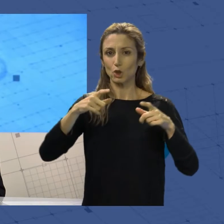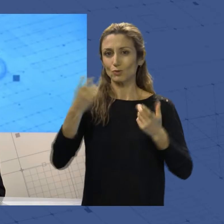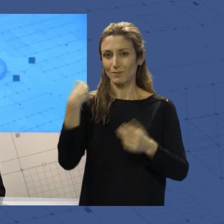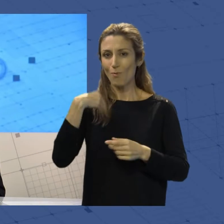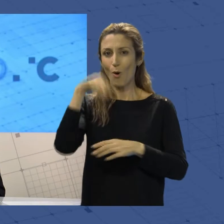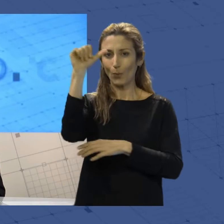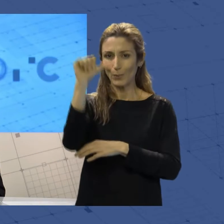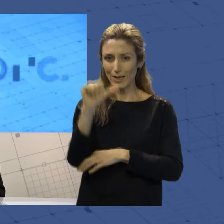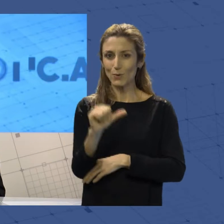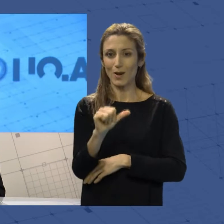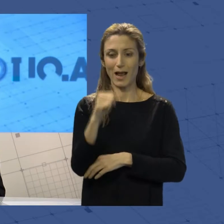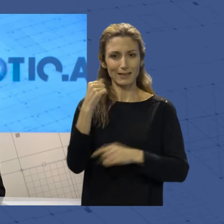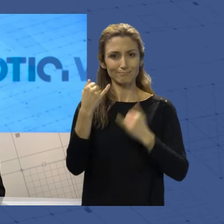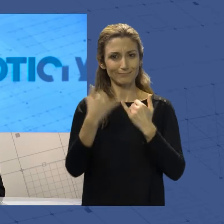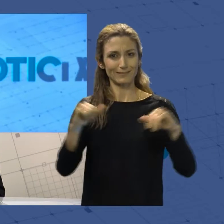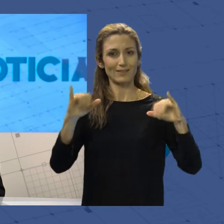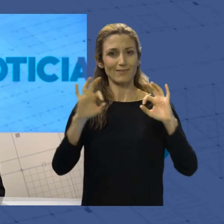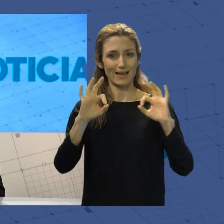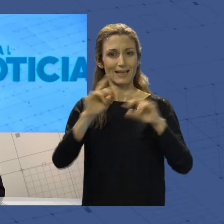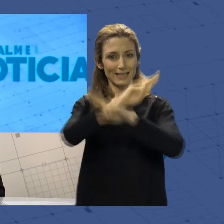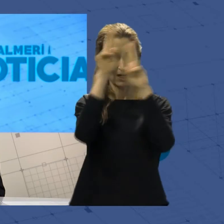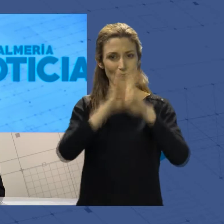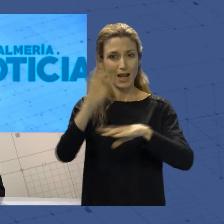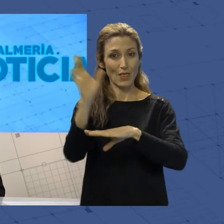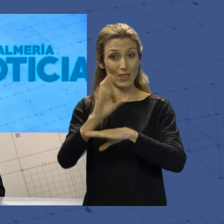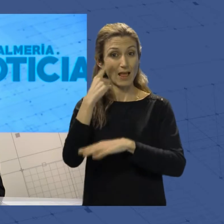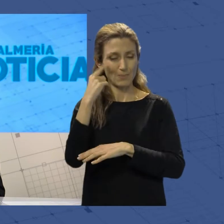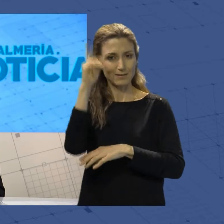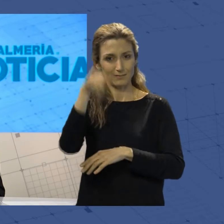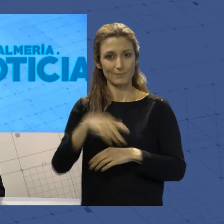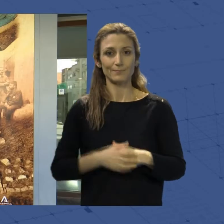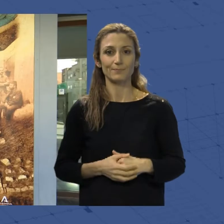disfrutar en el Festival Internacional de Cine de Almería. Se lo contamos.